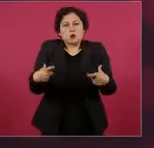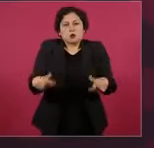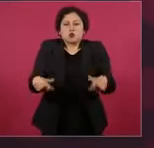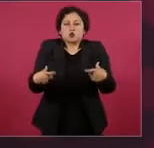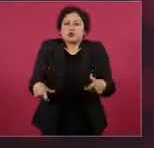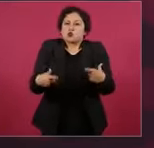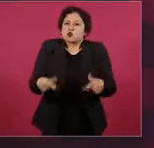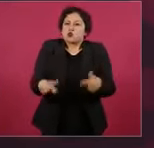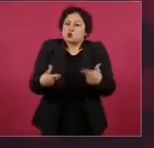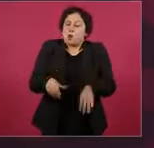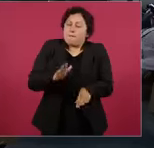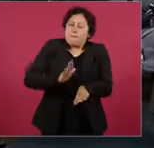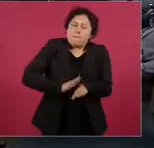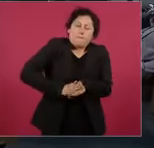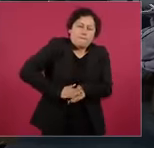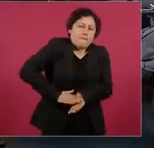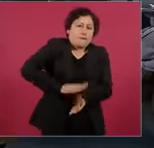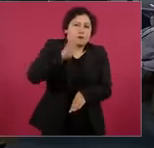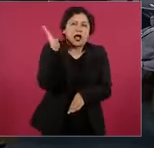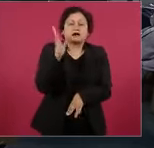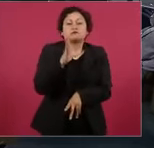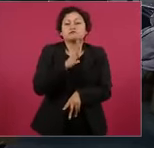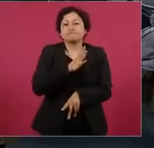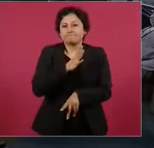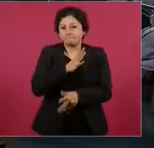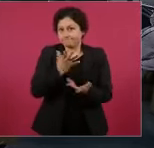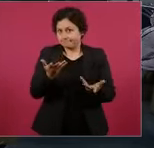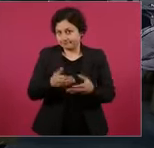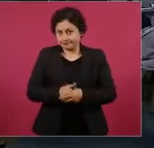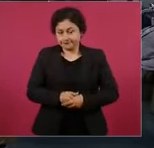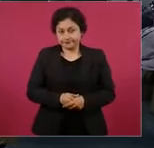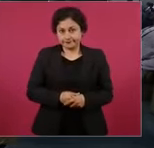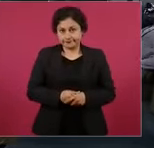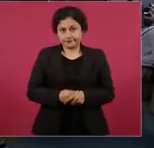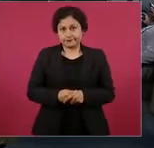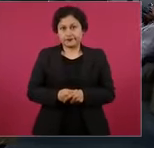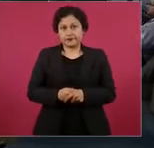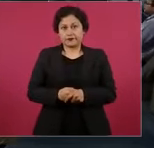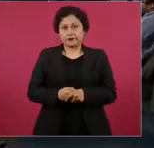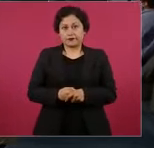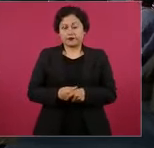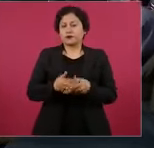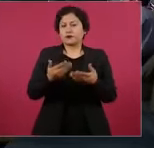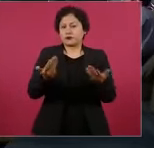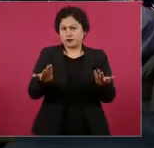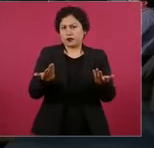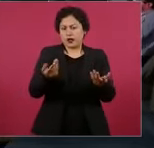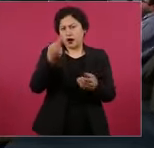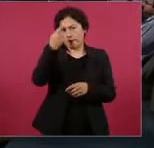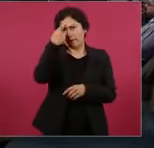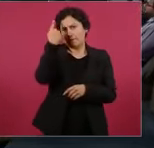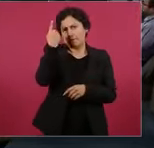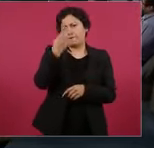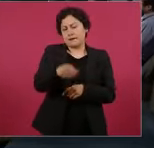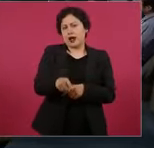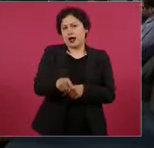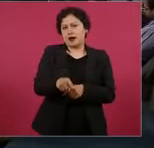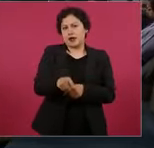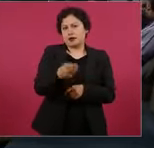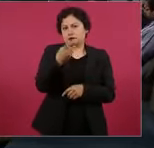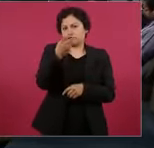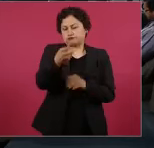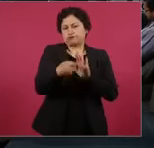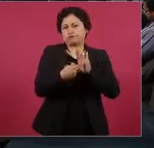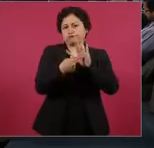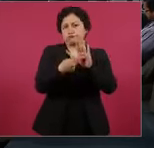más dinero y que se aclare. No todo el que tiene es malvado,